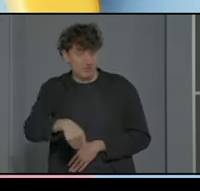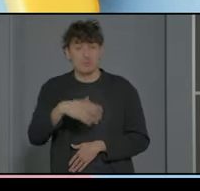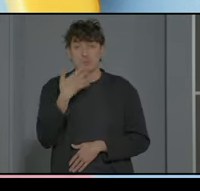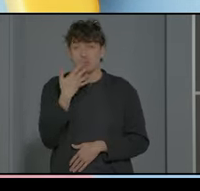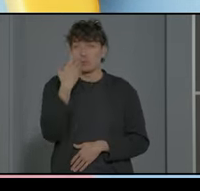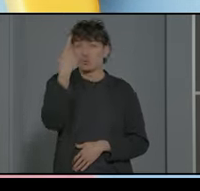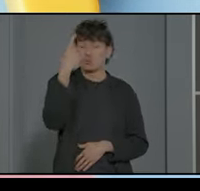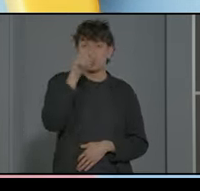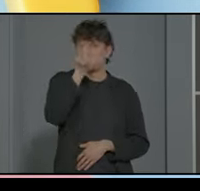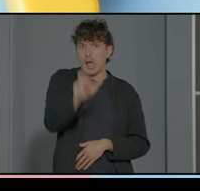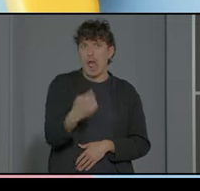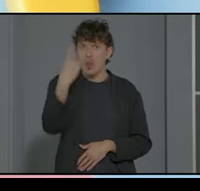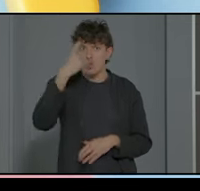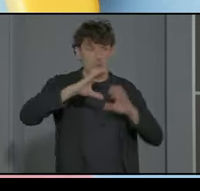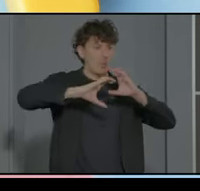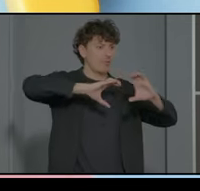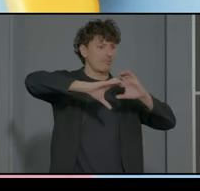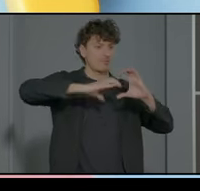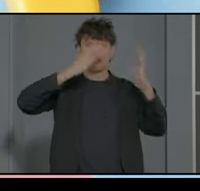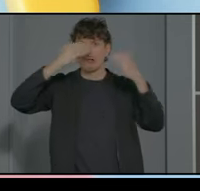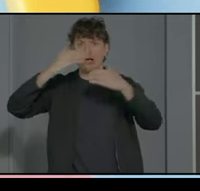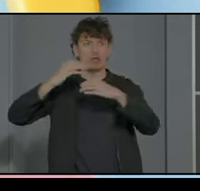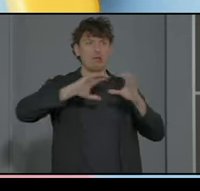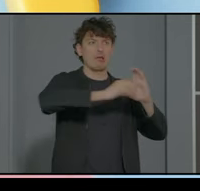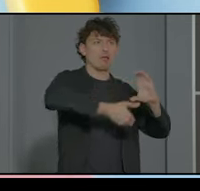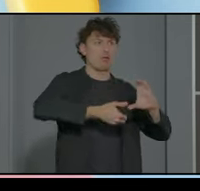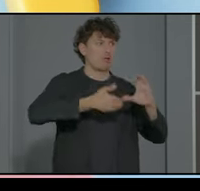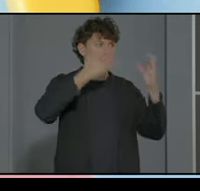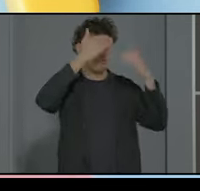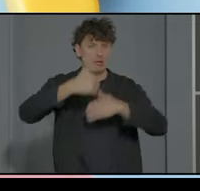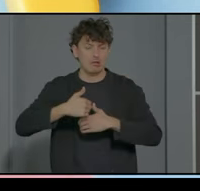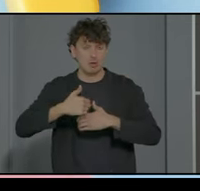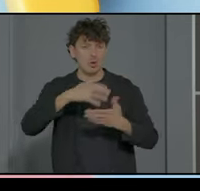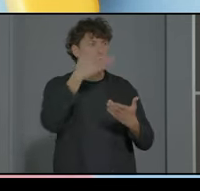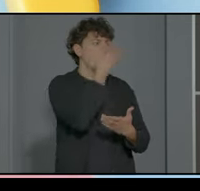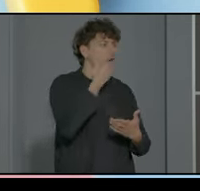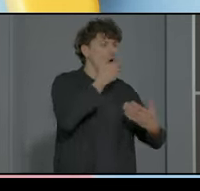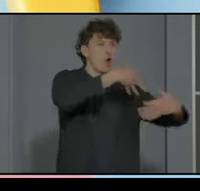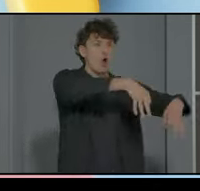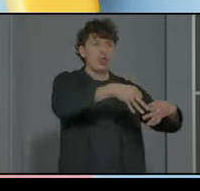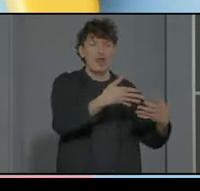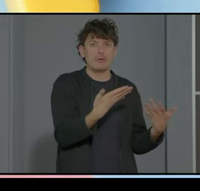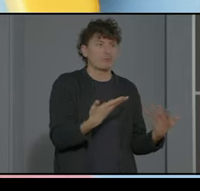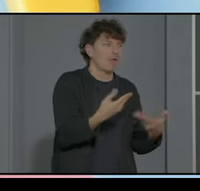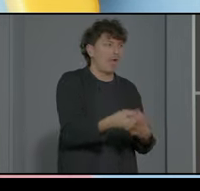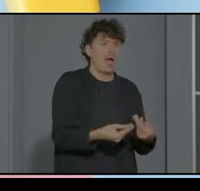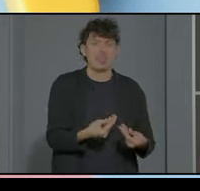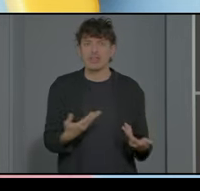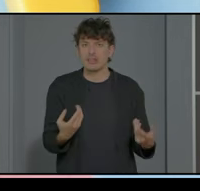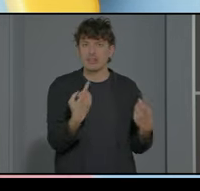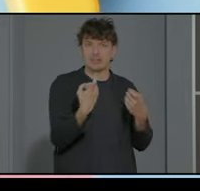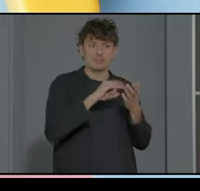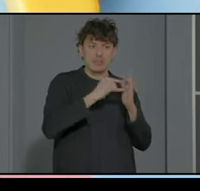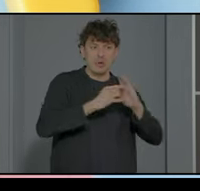sin un sistema de comunicación que hacen pero ya en un cole ordinario que donde se desarrolla necesitamos un sistema de comunicación